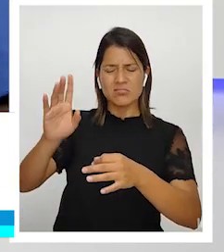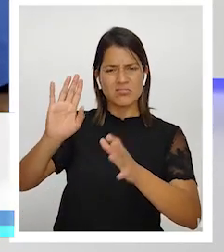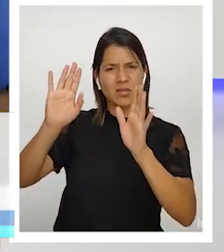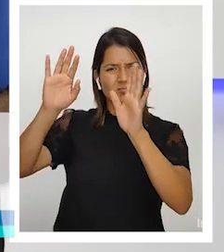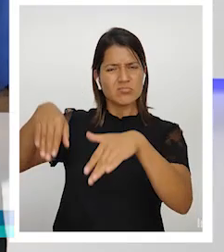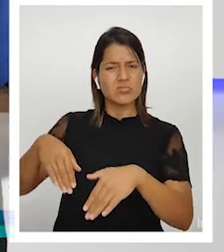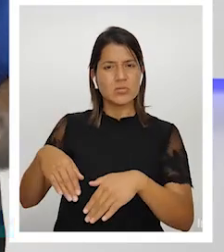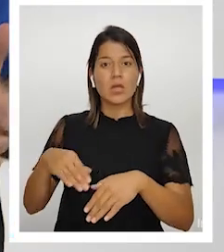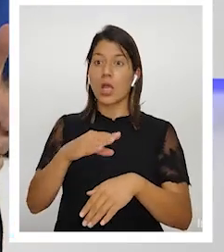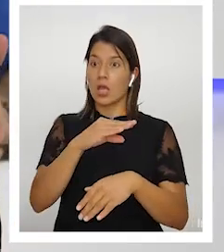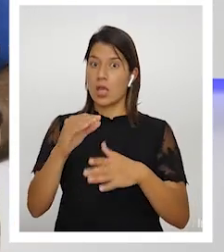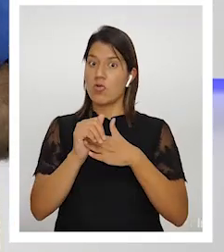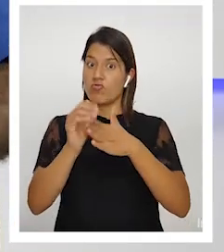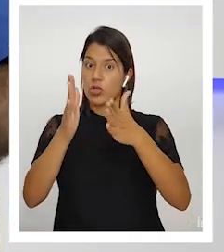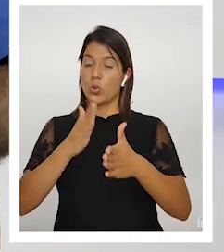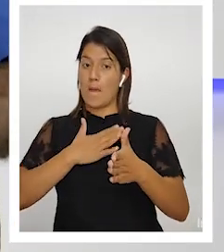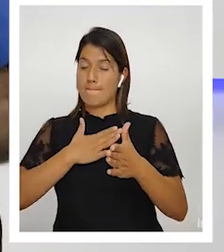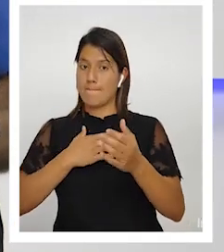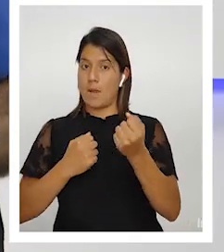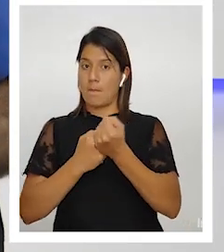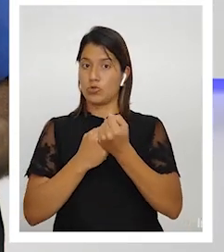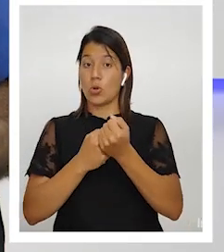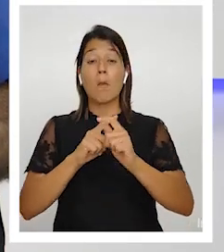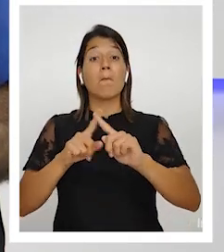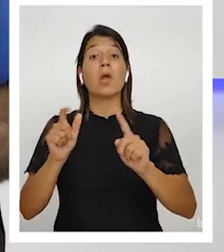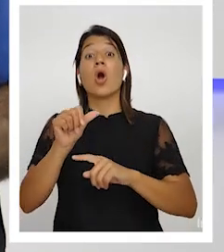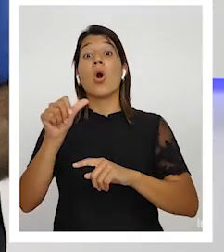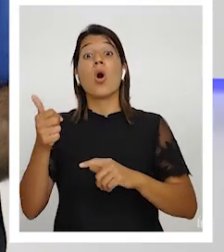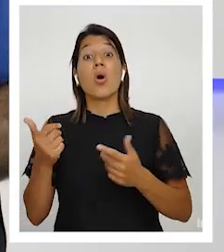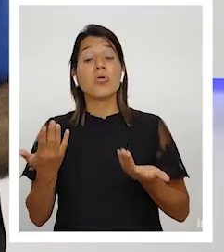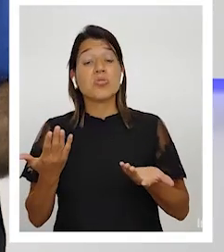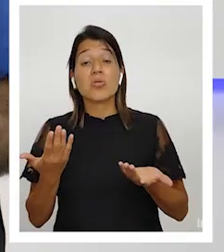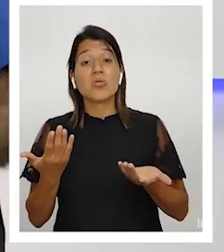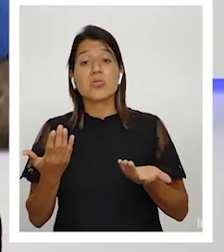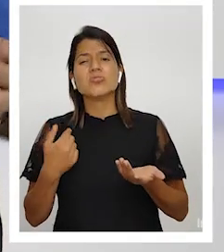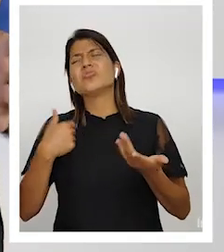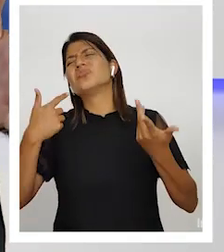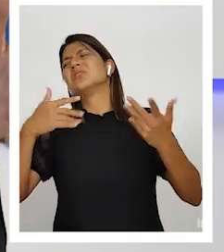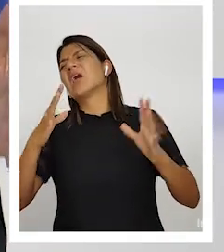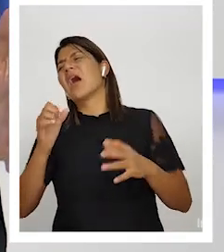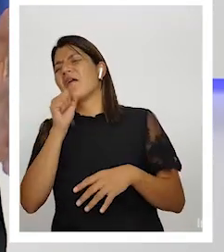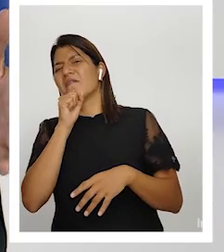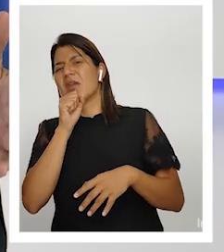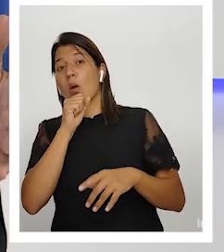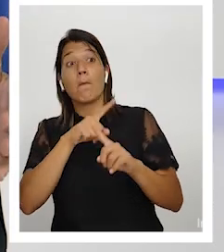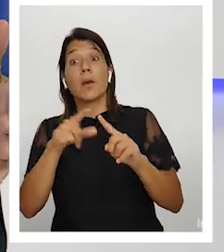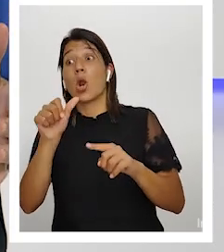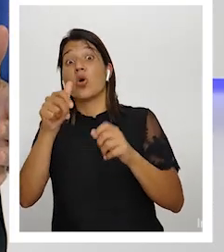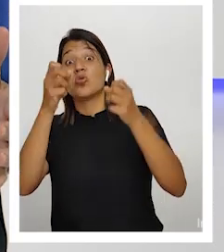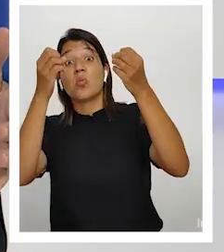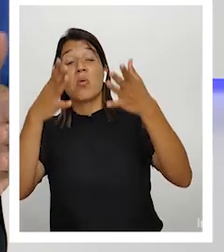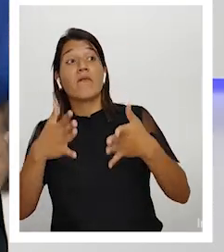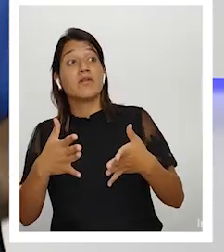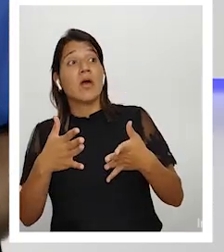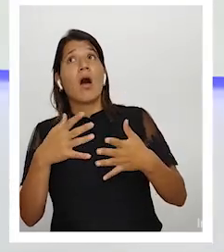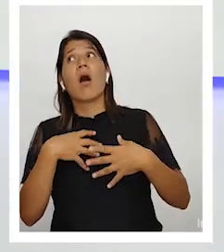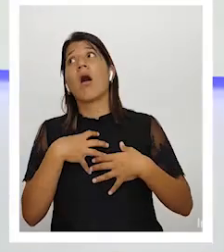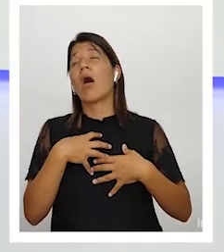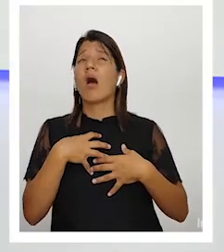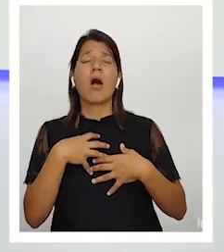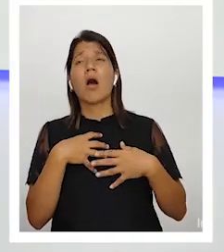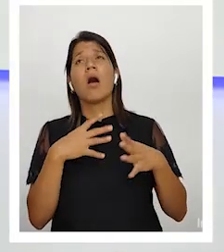pero otro era un gato viejo ya para entonces pero otro profesor se desarma pero